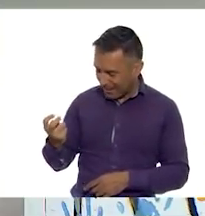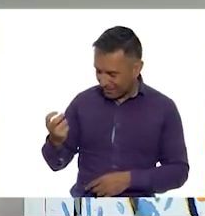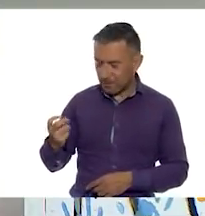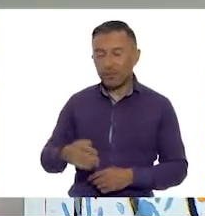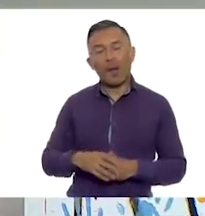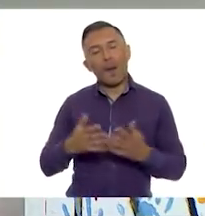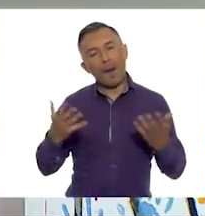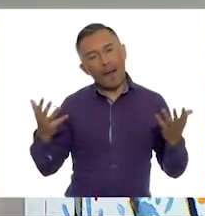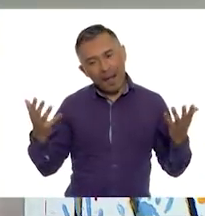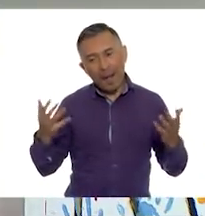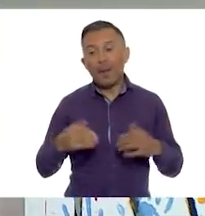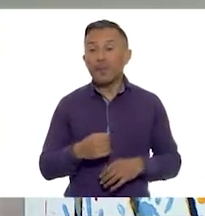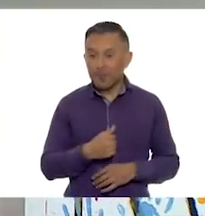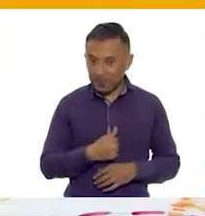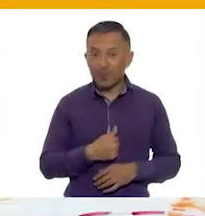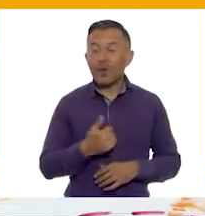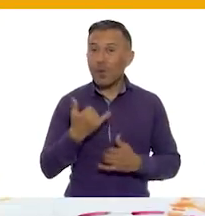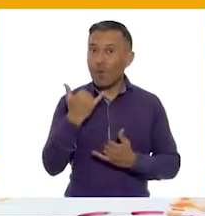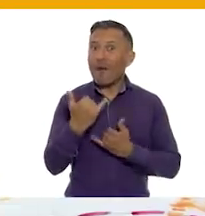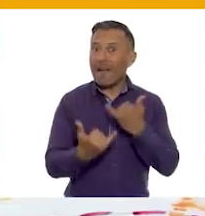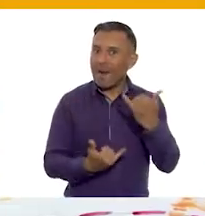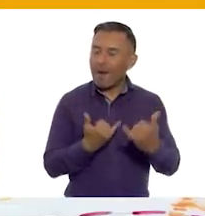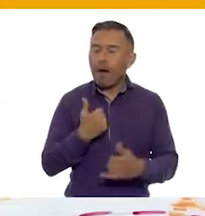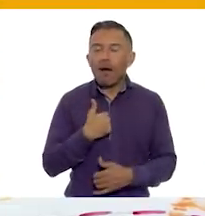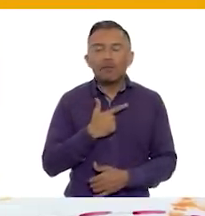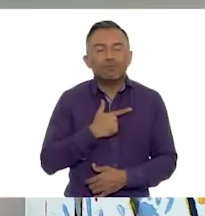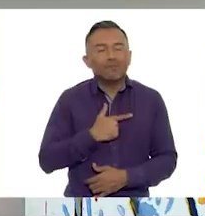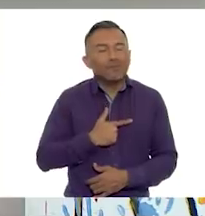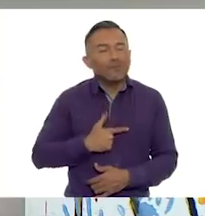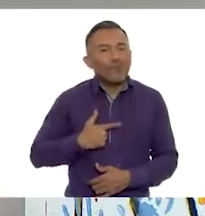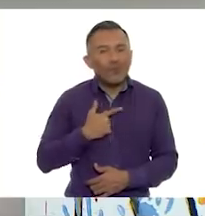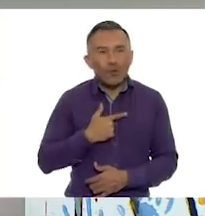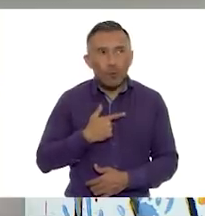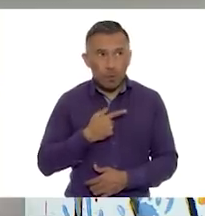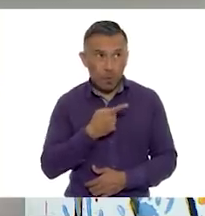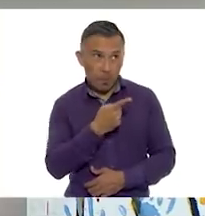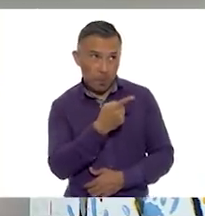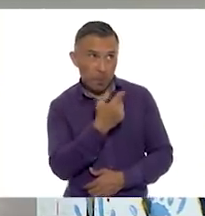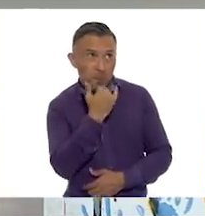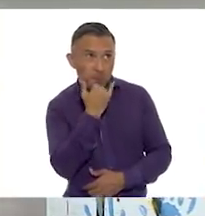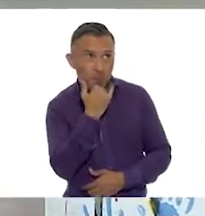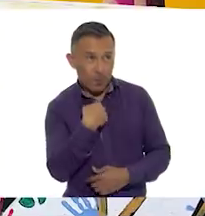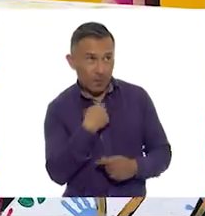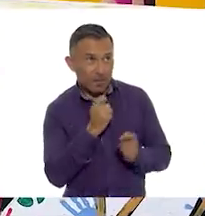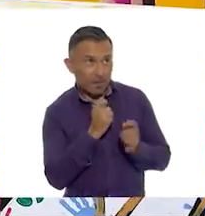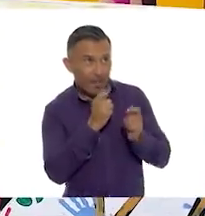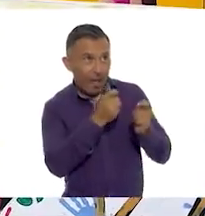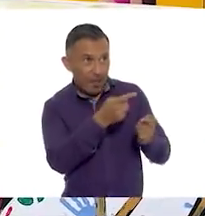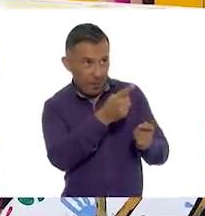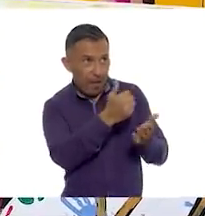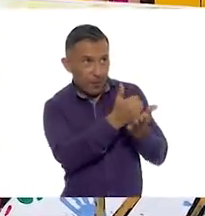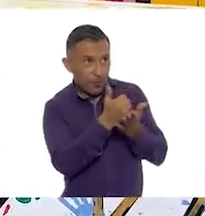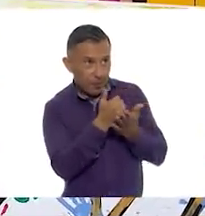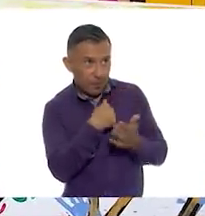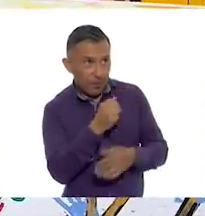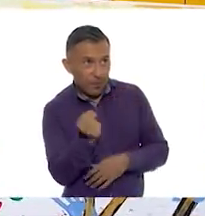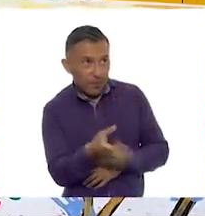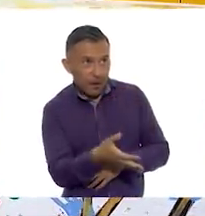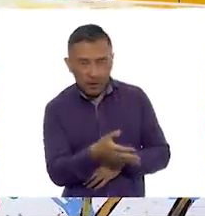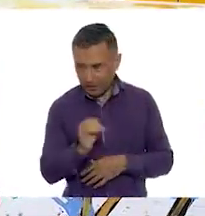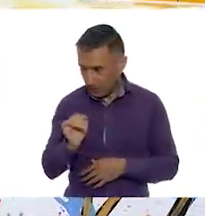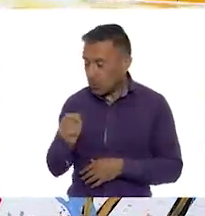Pues me gusta mucho este juego. ¿Puedes tirar los dados por mí? ¡Claro que sí! ¿Estás lista? A ver, sóplale. Sí.